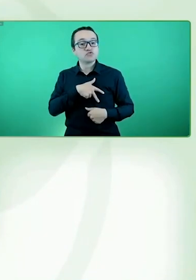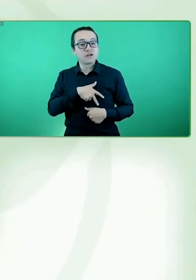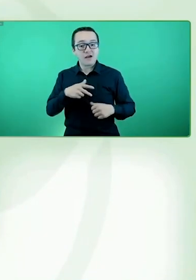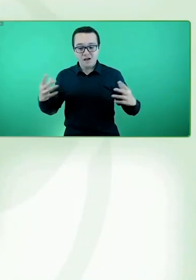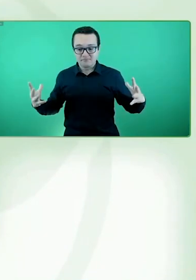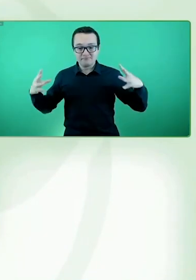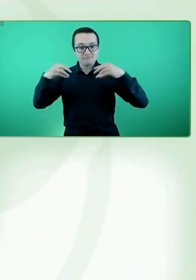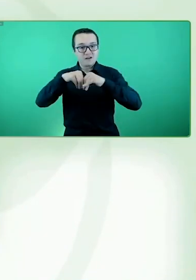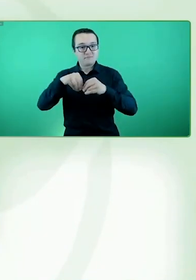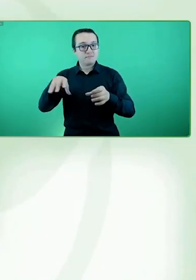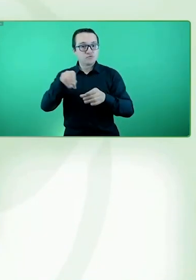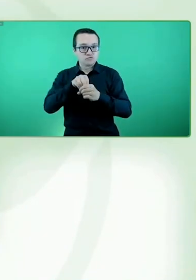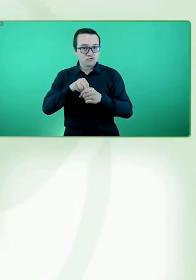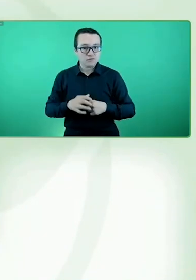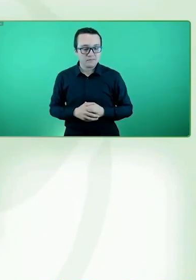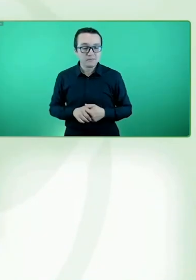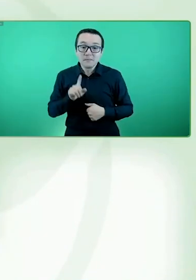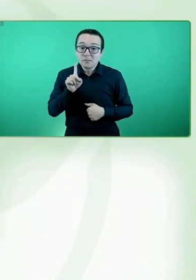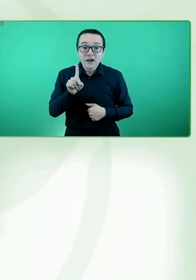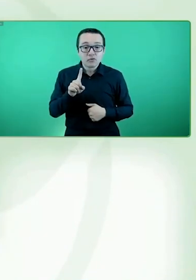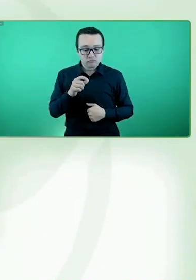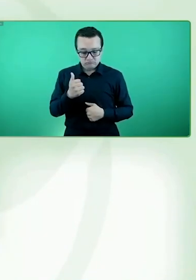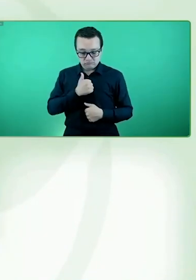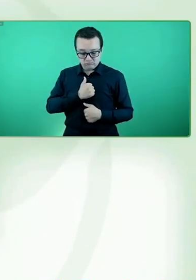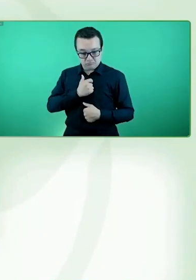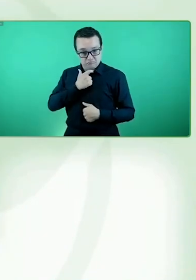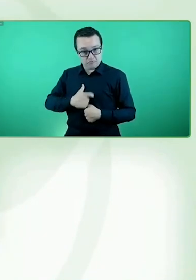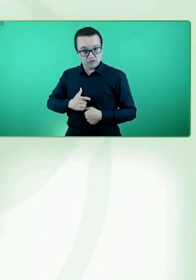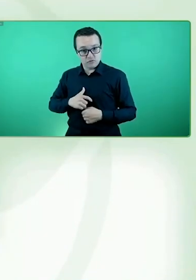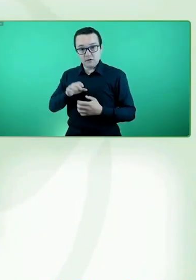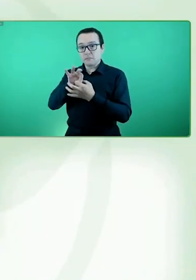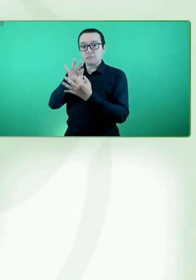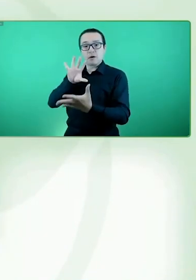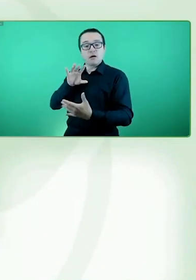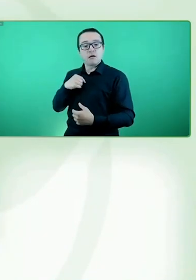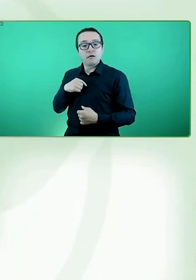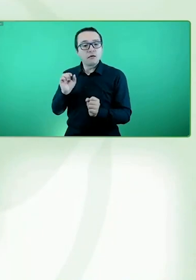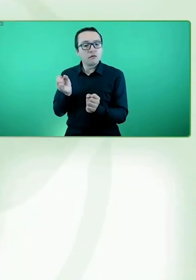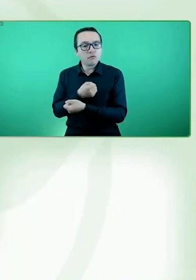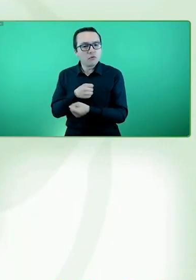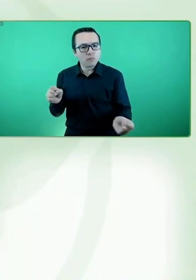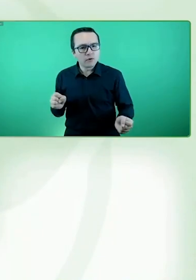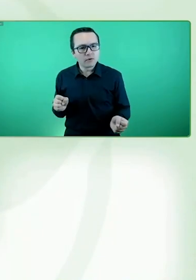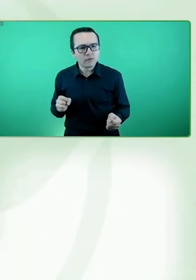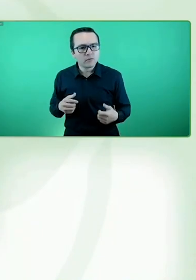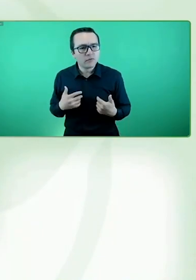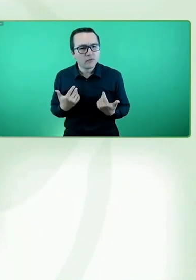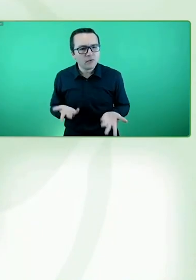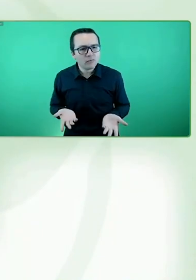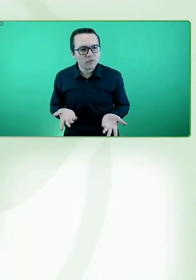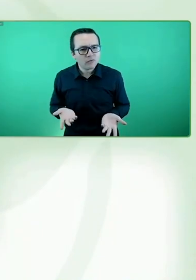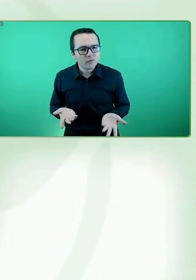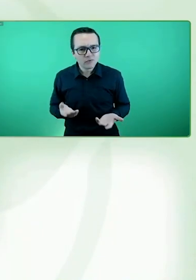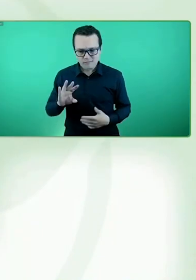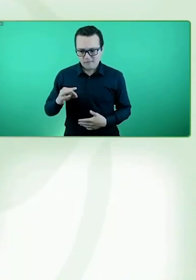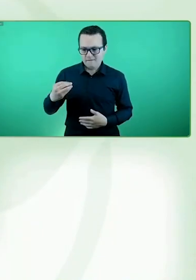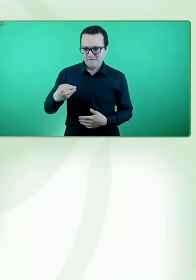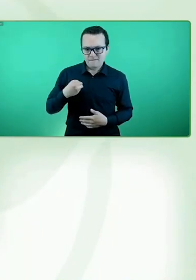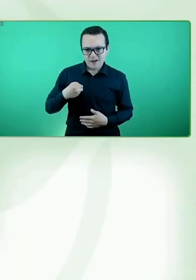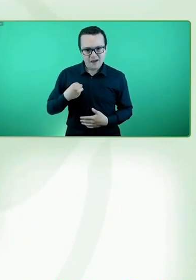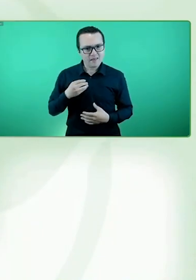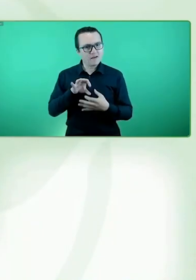una autonomía personal adecuada que nos permita llevar esa vida independiente, transitar, coger un